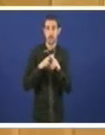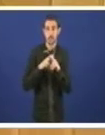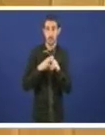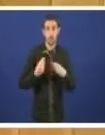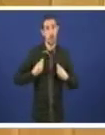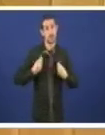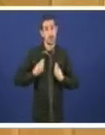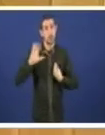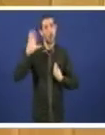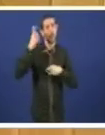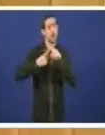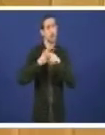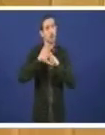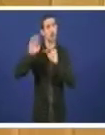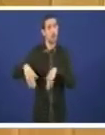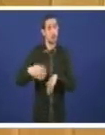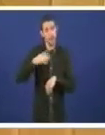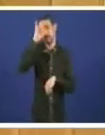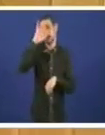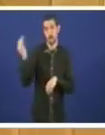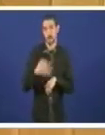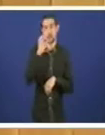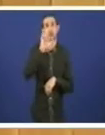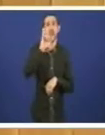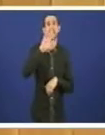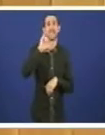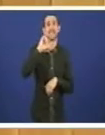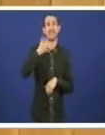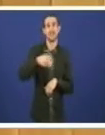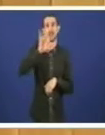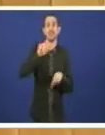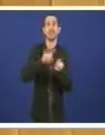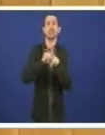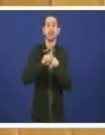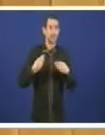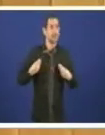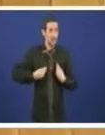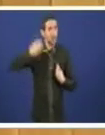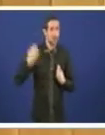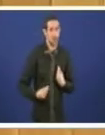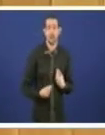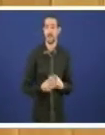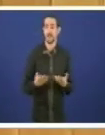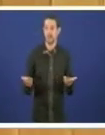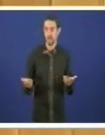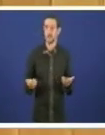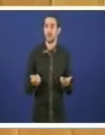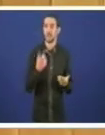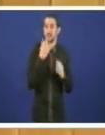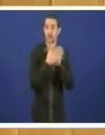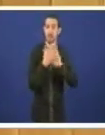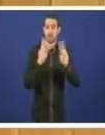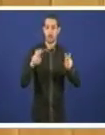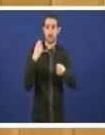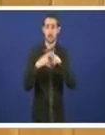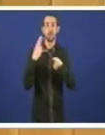que vamos que van flipar non irixo cosano que é eso mire e xa para ir un pouco a política mire